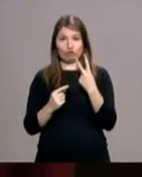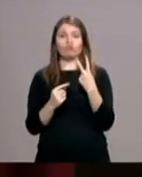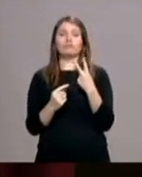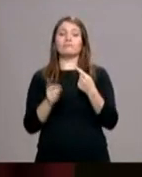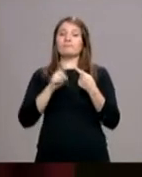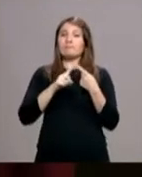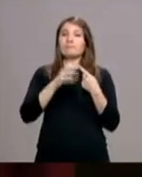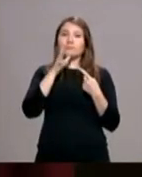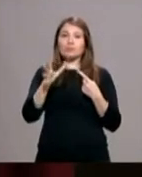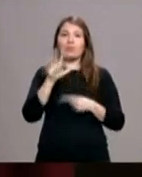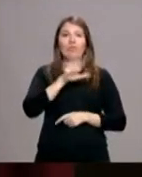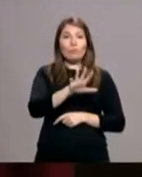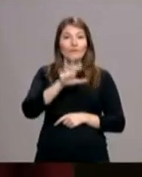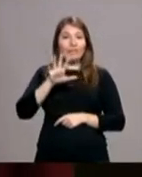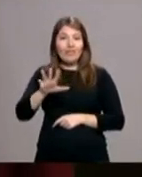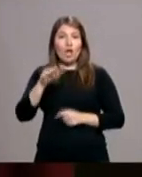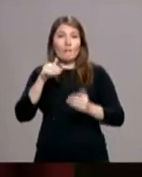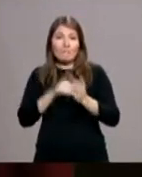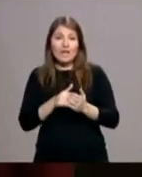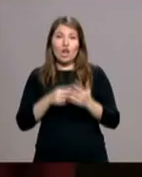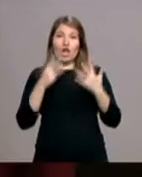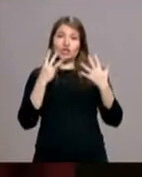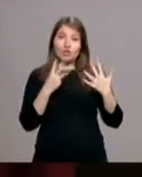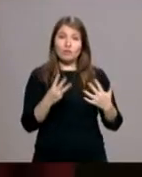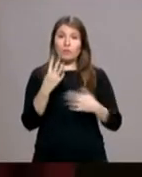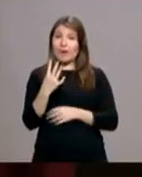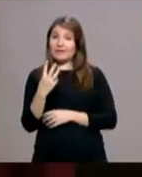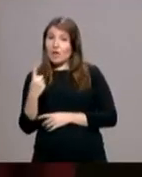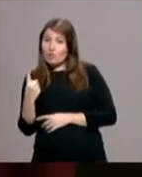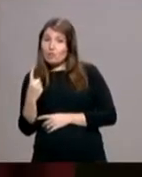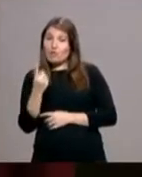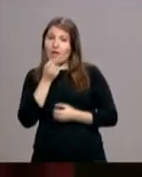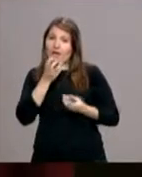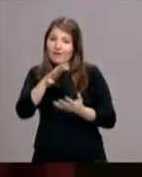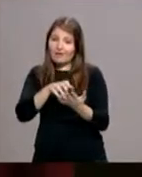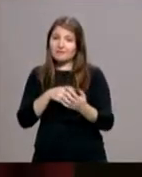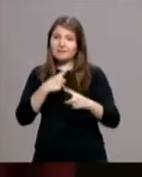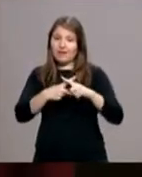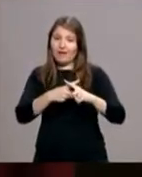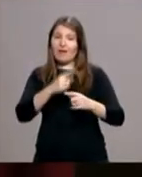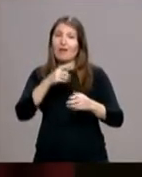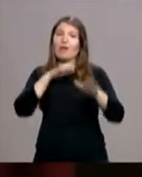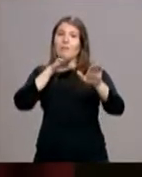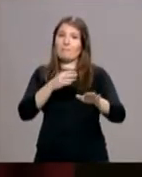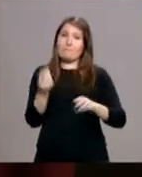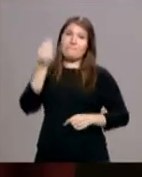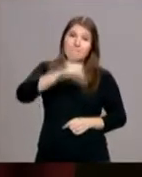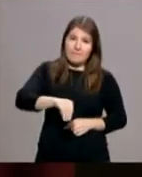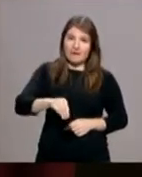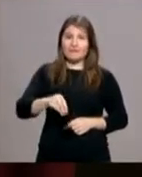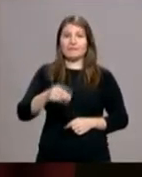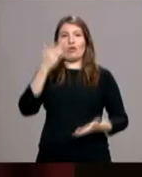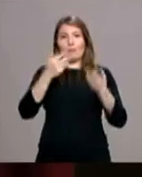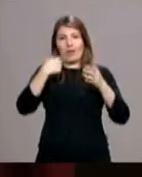55.841 declaraciones más a favor de la Iglesia Católica que en el